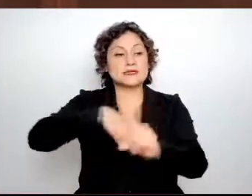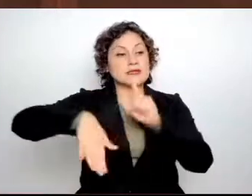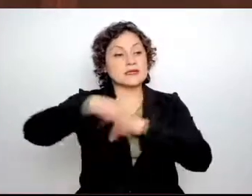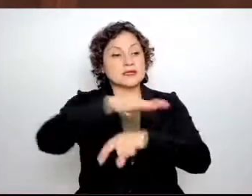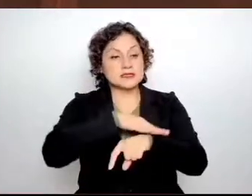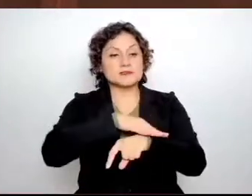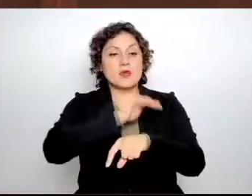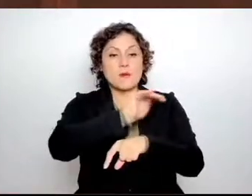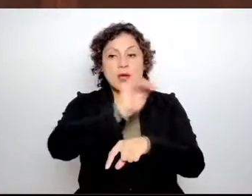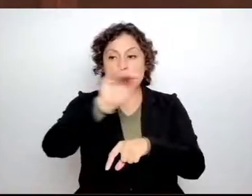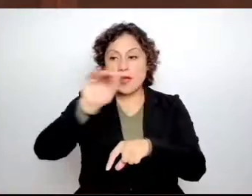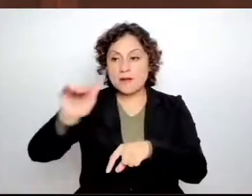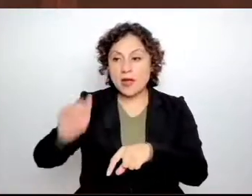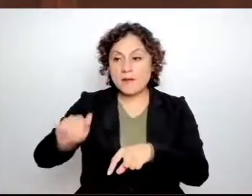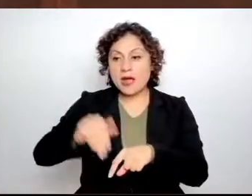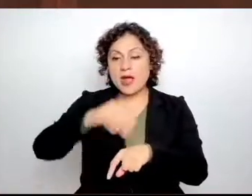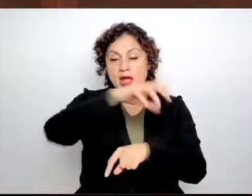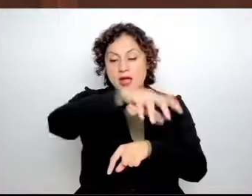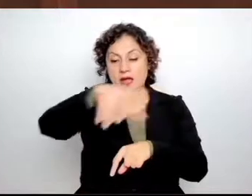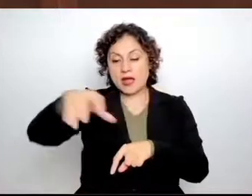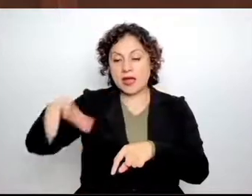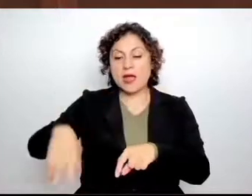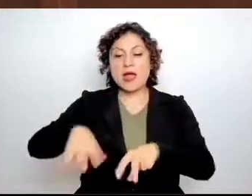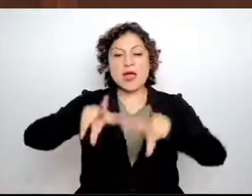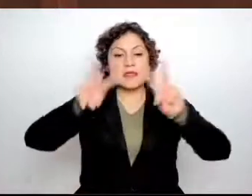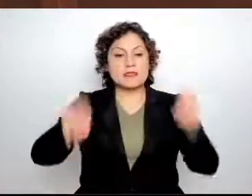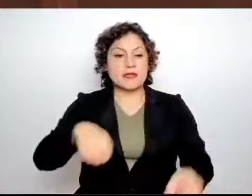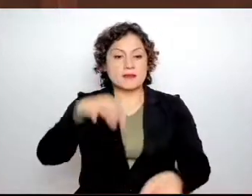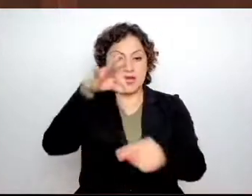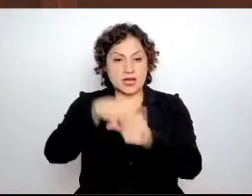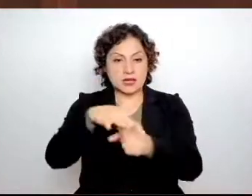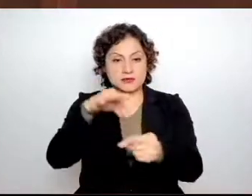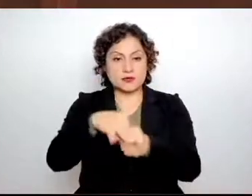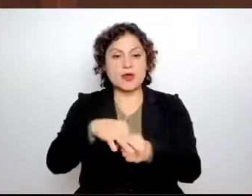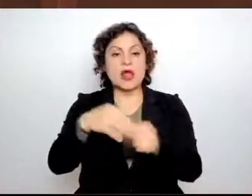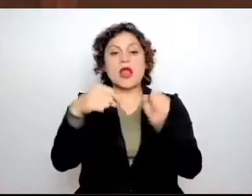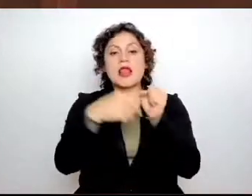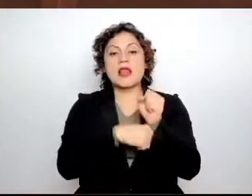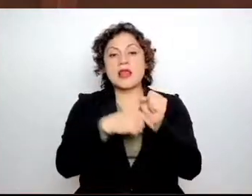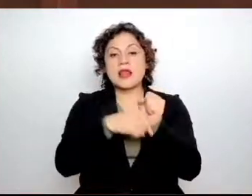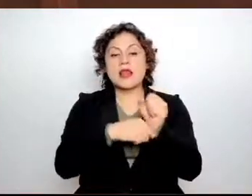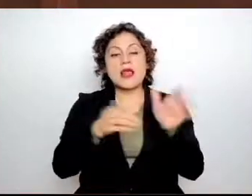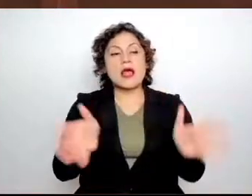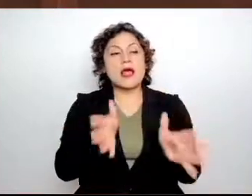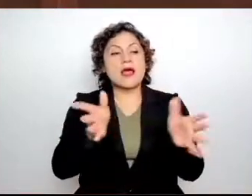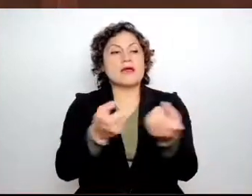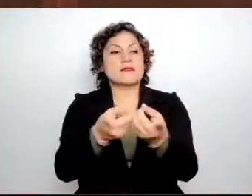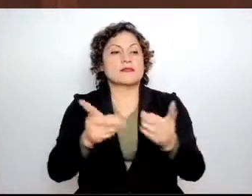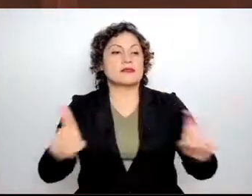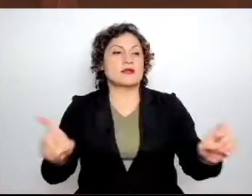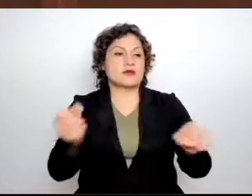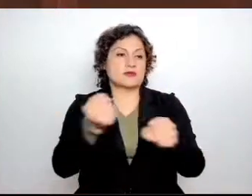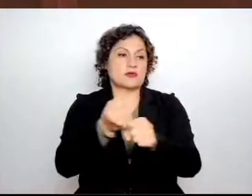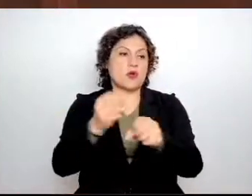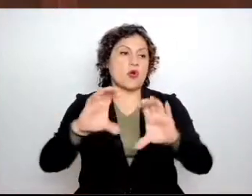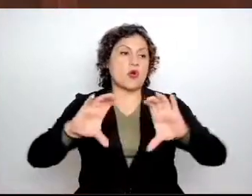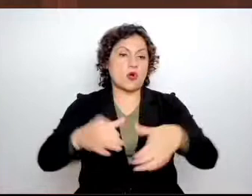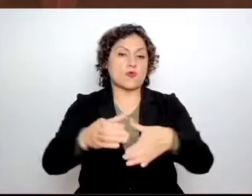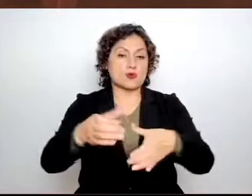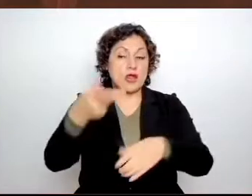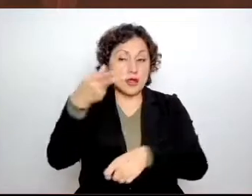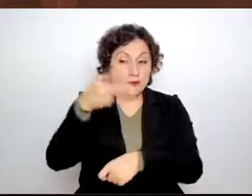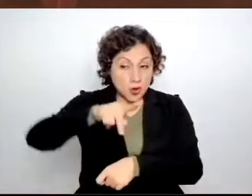sección electoral, disfrazadas como ejercicios de desarrollo comunitario, pero en realidad son políticas